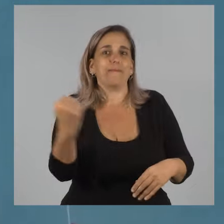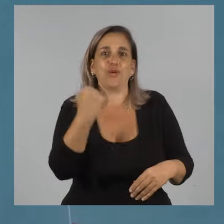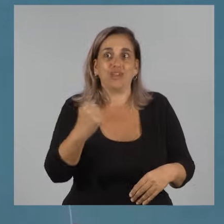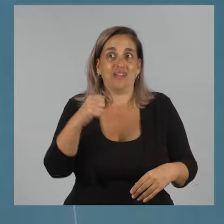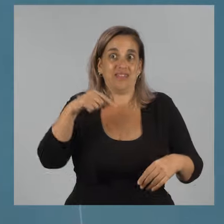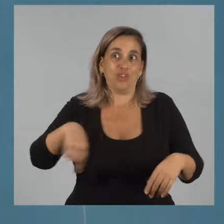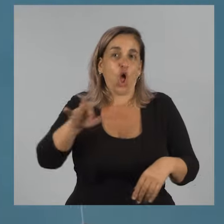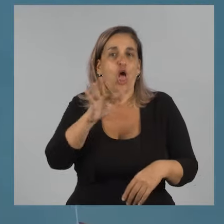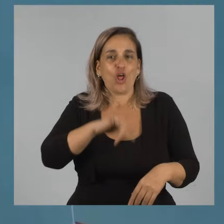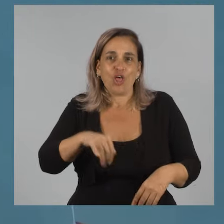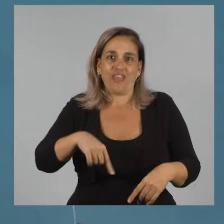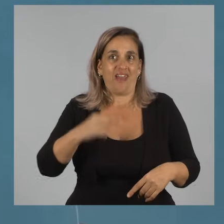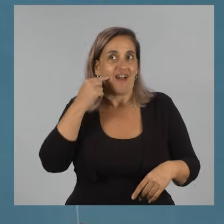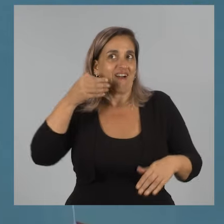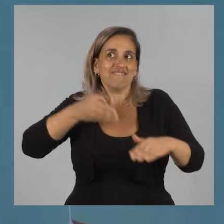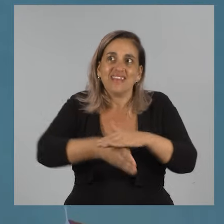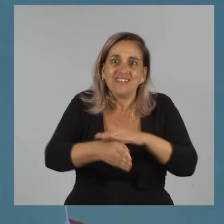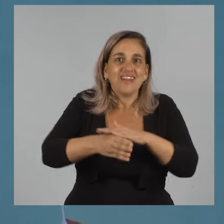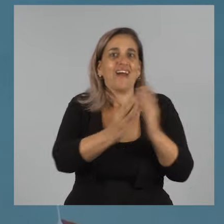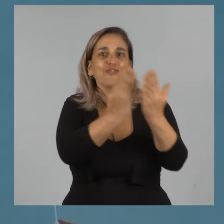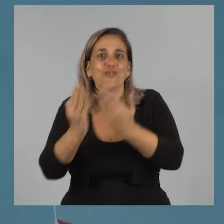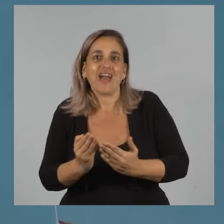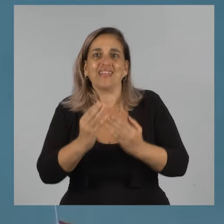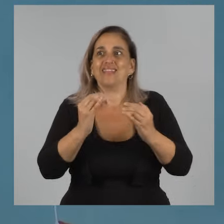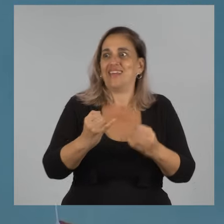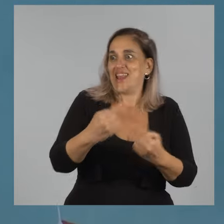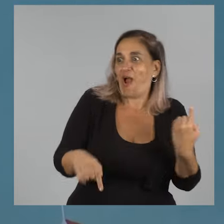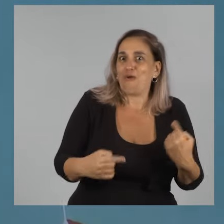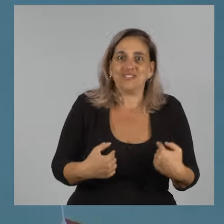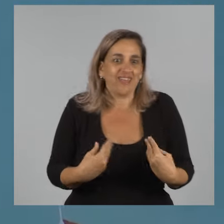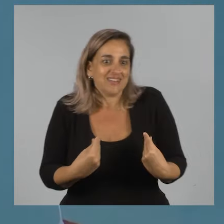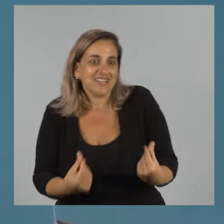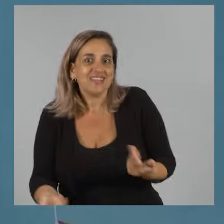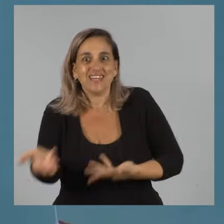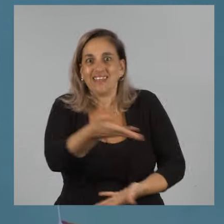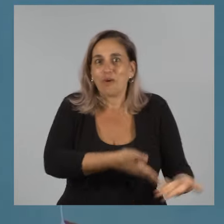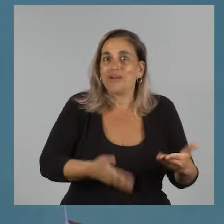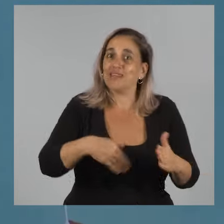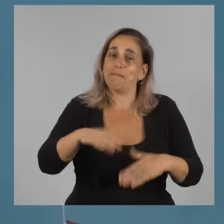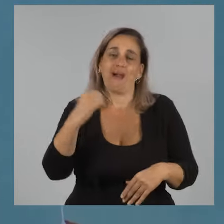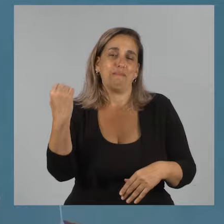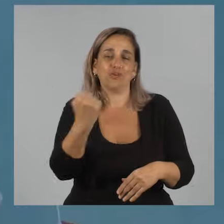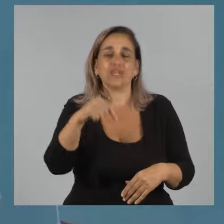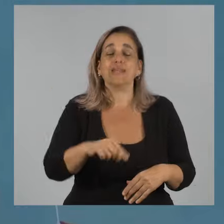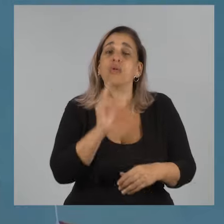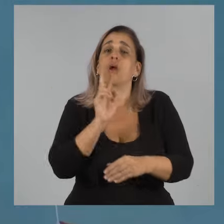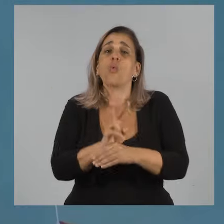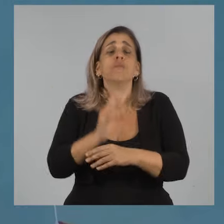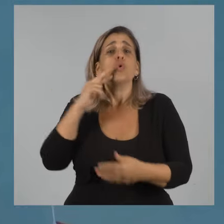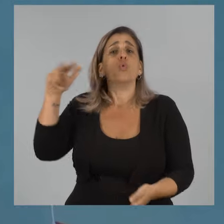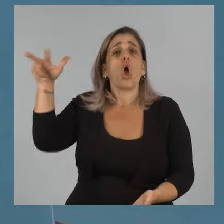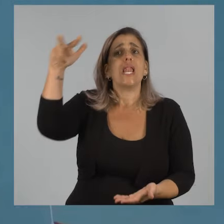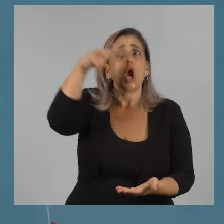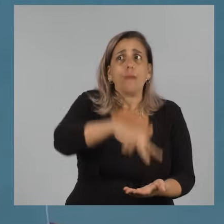importante lo que va a ingresar todos los días en este edificio que el edificio en sí. Y hay que cuidarlo. Porque recién aterricé en el